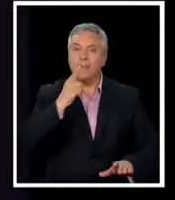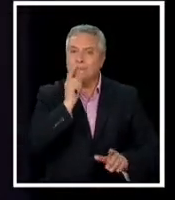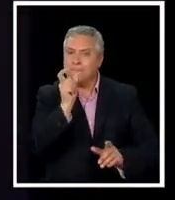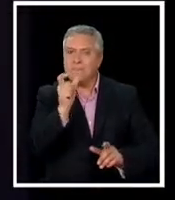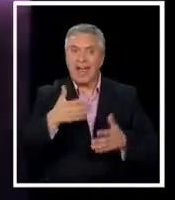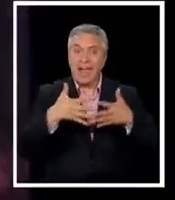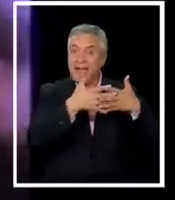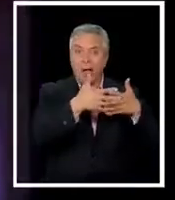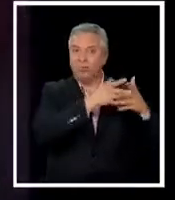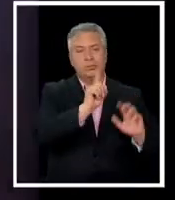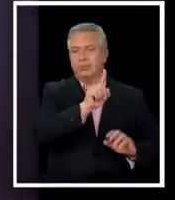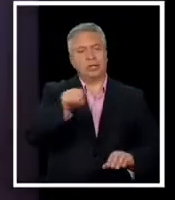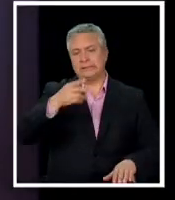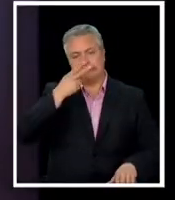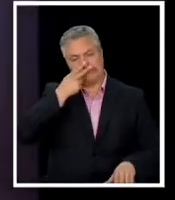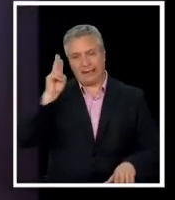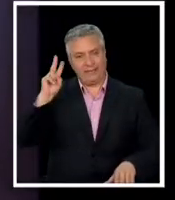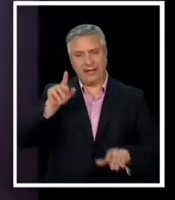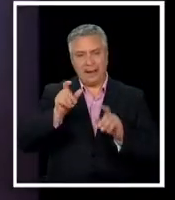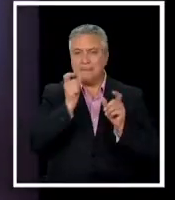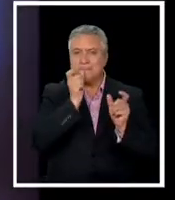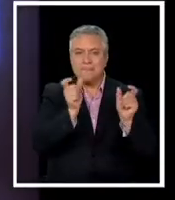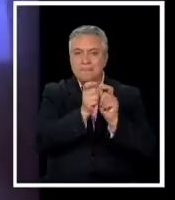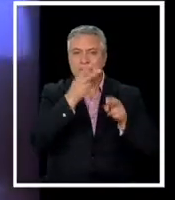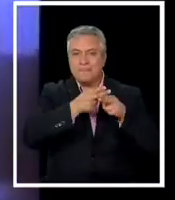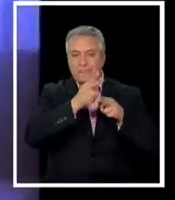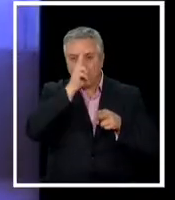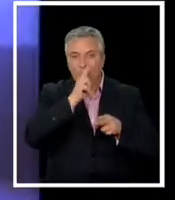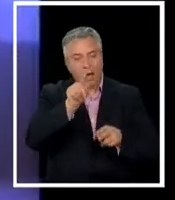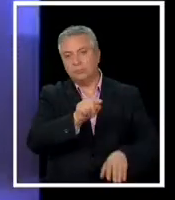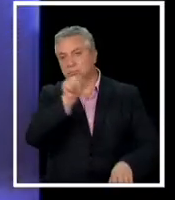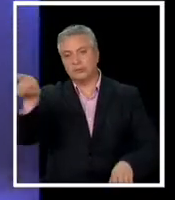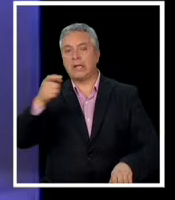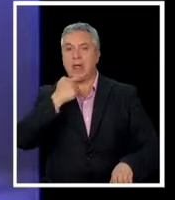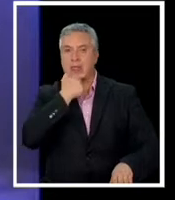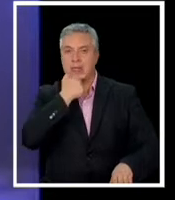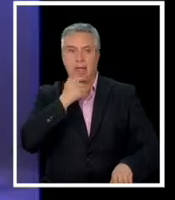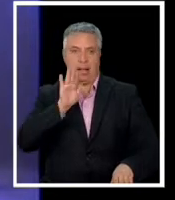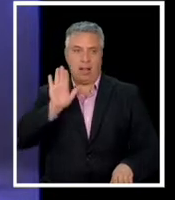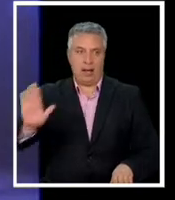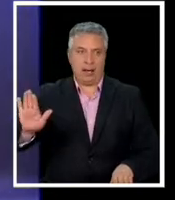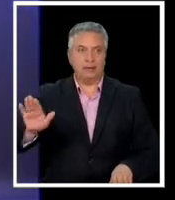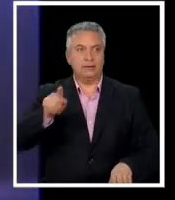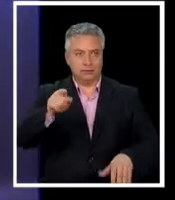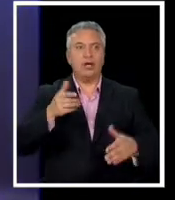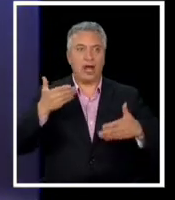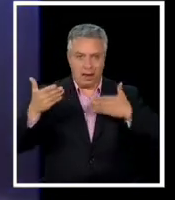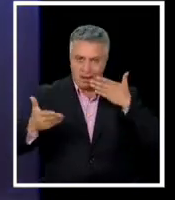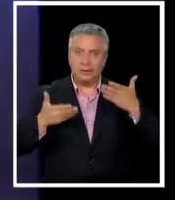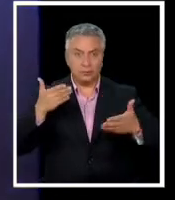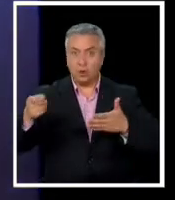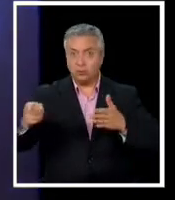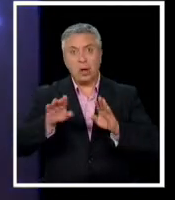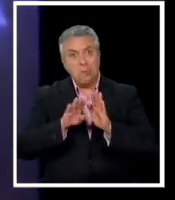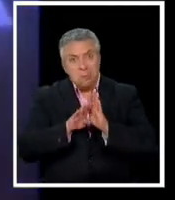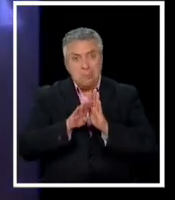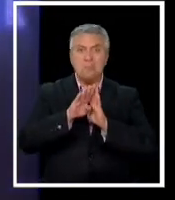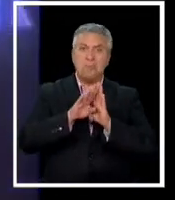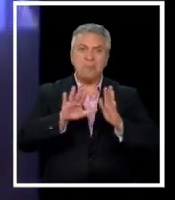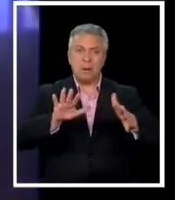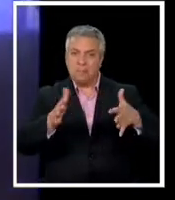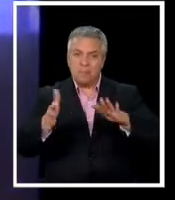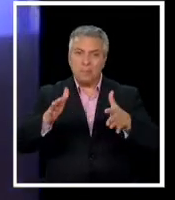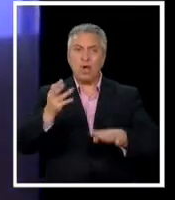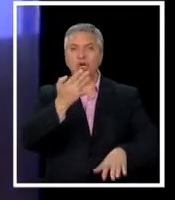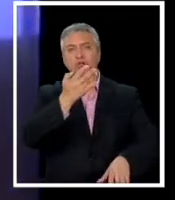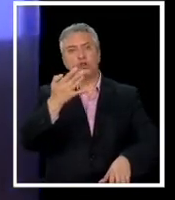británica y en 1985 lanzó un disco donde se incluía el tema Running Up That Hill con un éxito moderado llevó